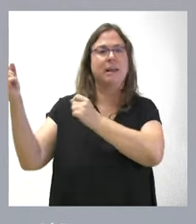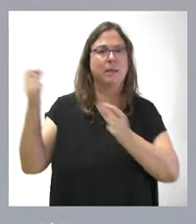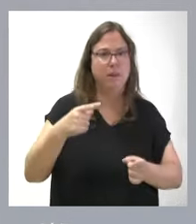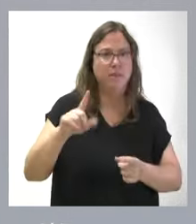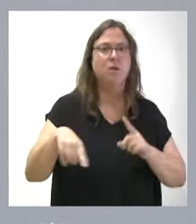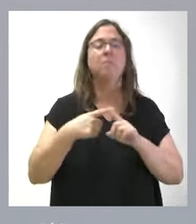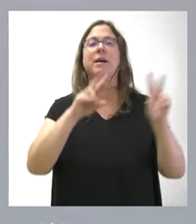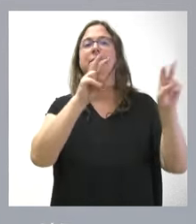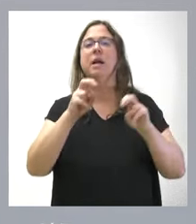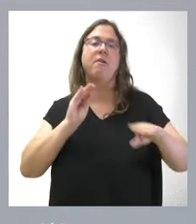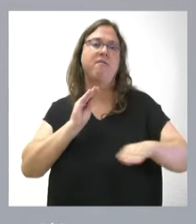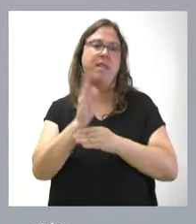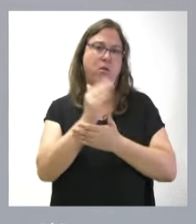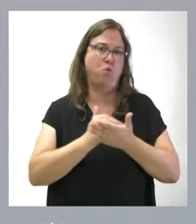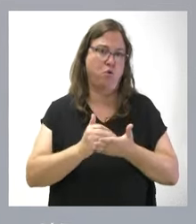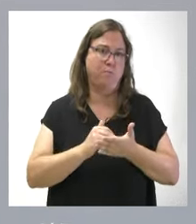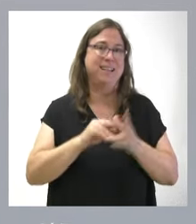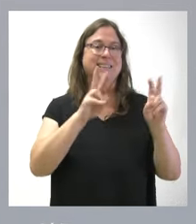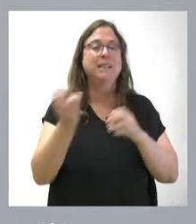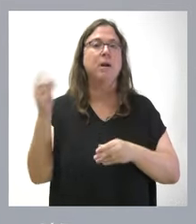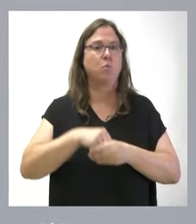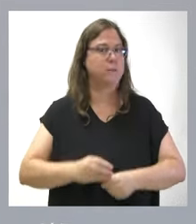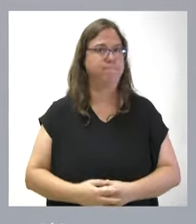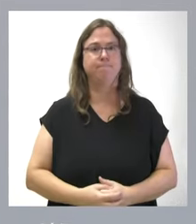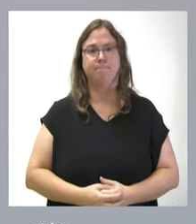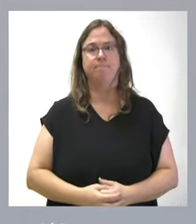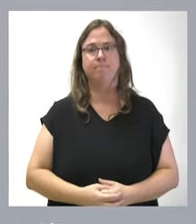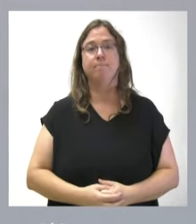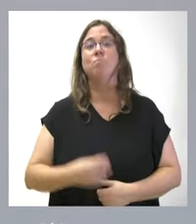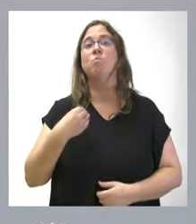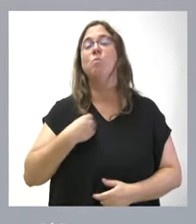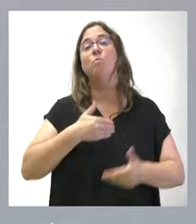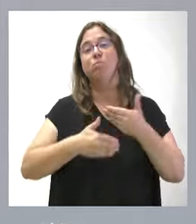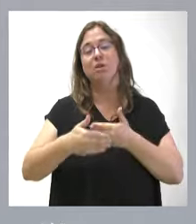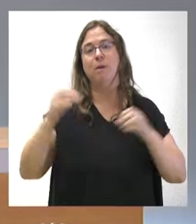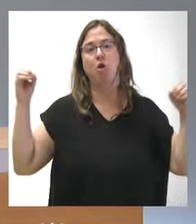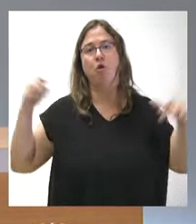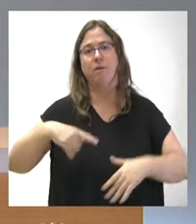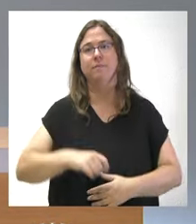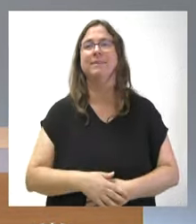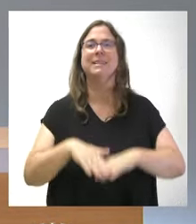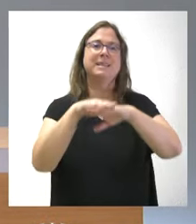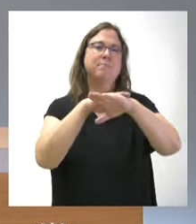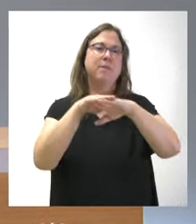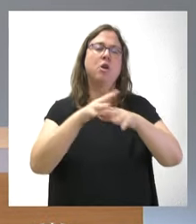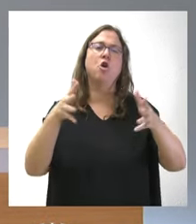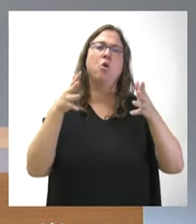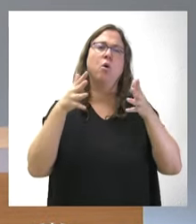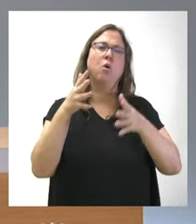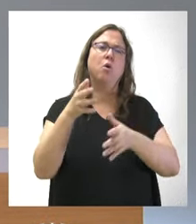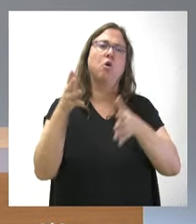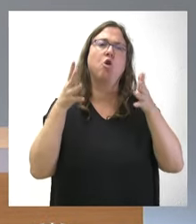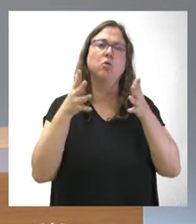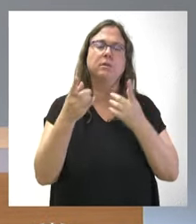ha hablado del tema de la financiación autonómica, como temas a incluir en esa próxima conferencia de presidentes. Perdón, el Consejo de Cuentas, en su